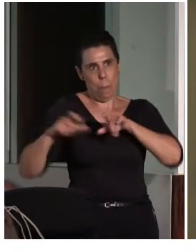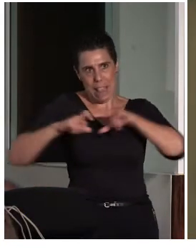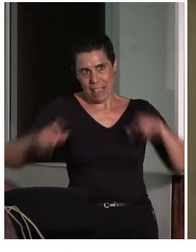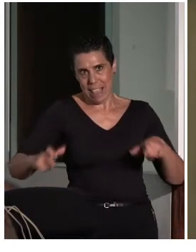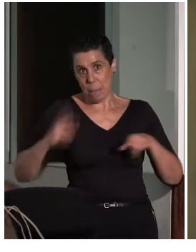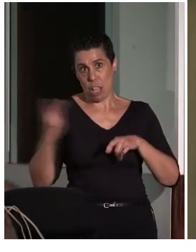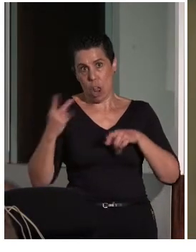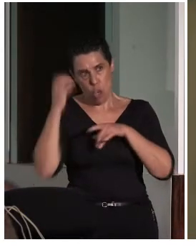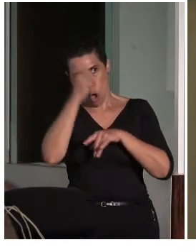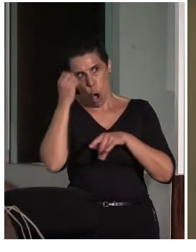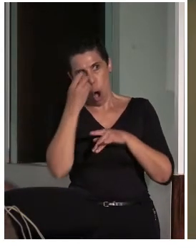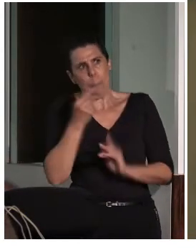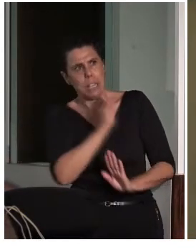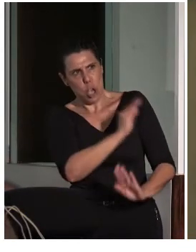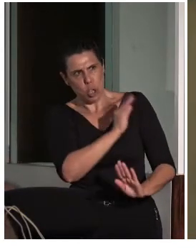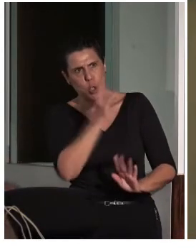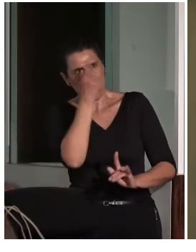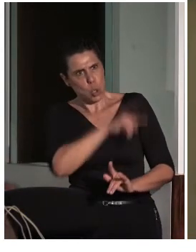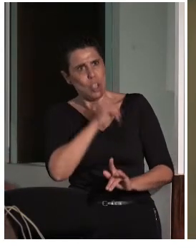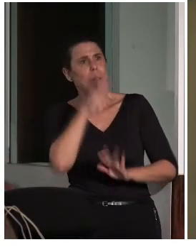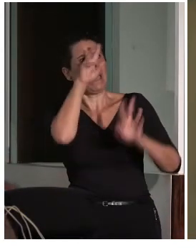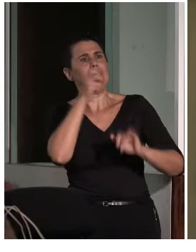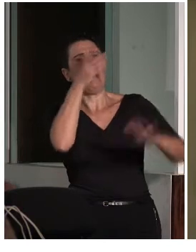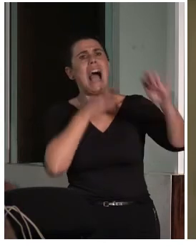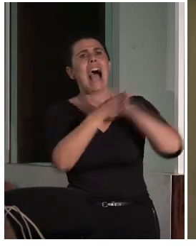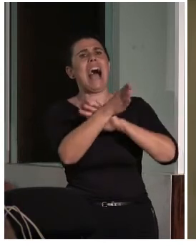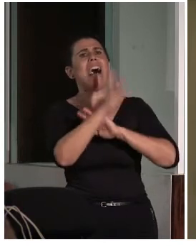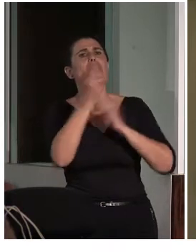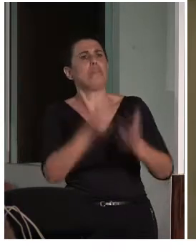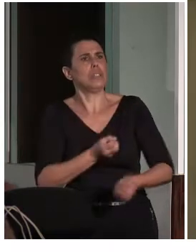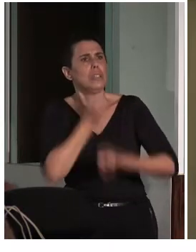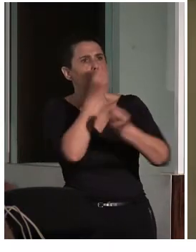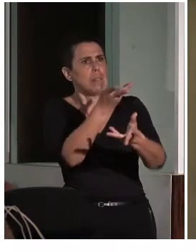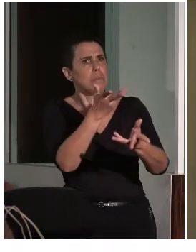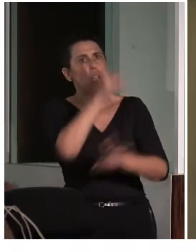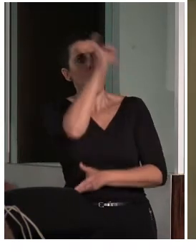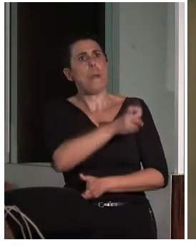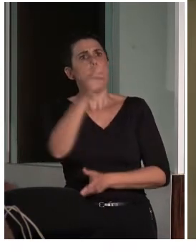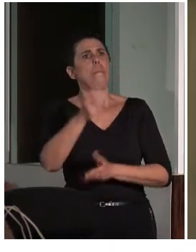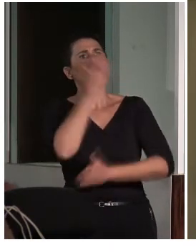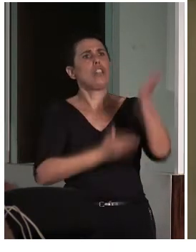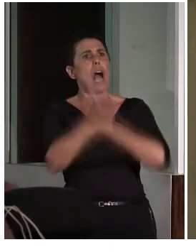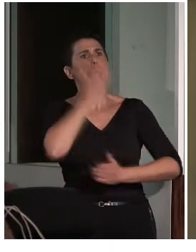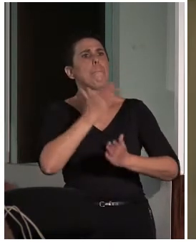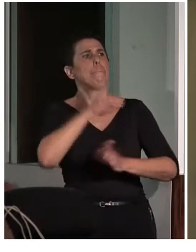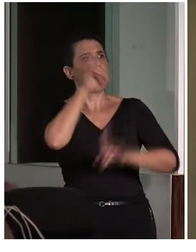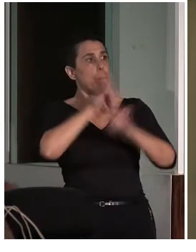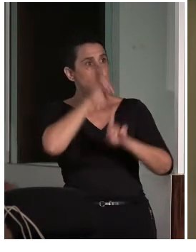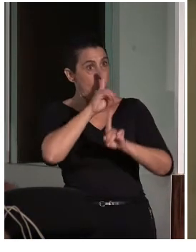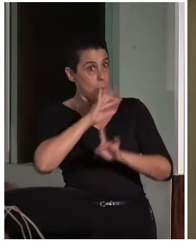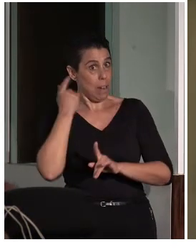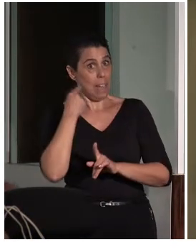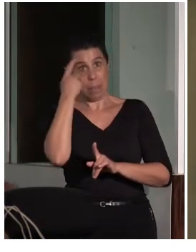visión en primera persona de la accesibilidad de las personas con problemas de salud mental. Y yo, como nueva presidenta de FEASPE,